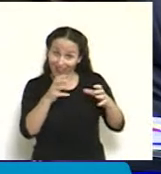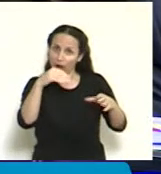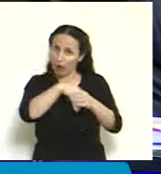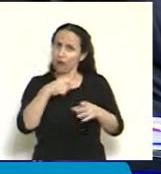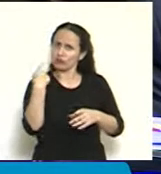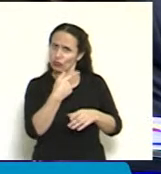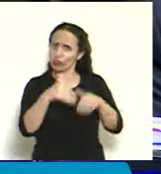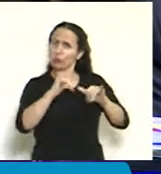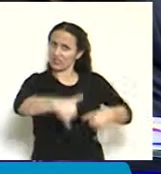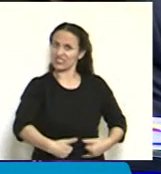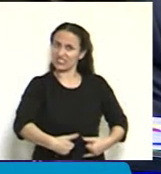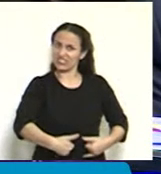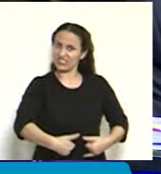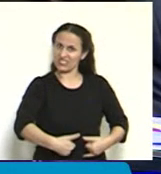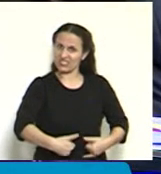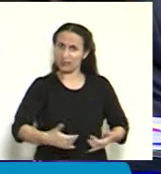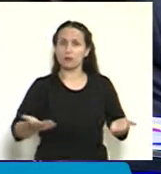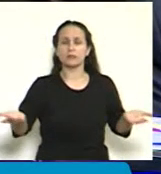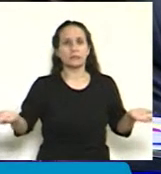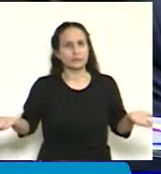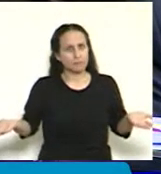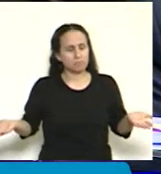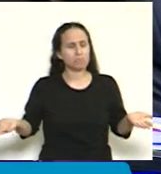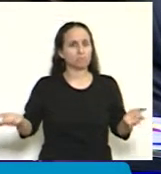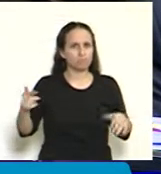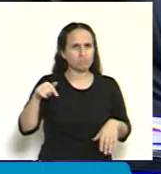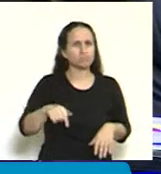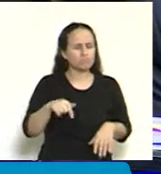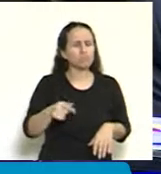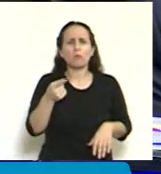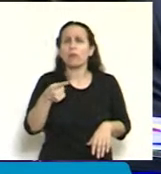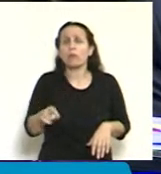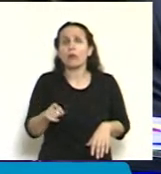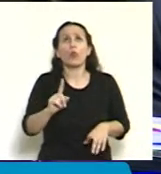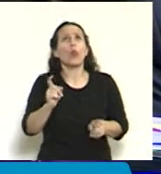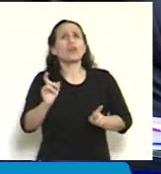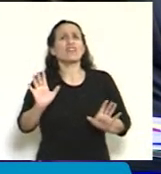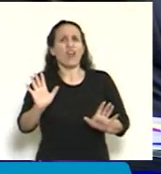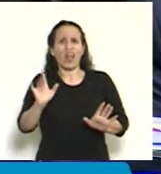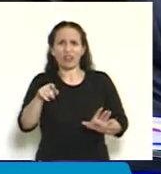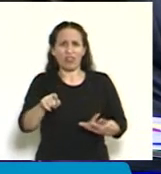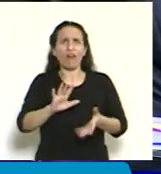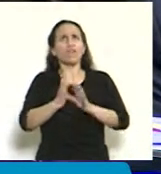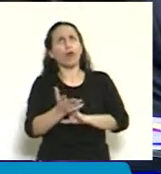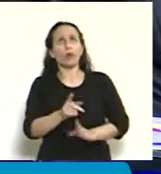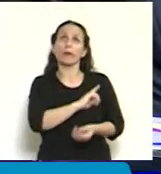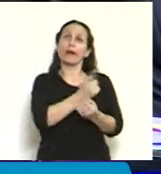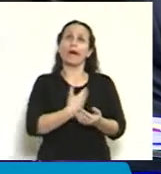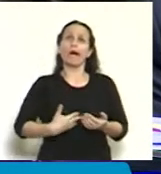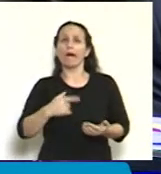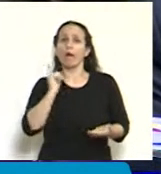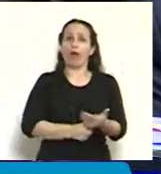de la Cámara, pero que ha sido innecesario elegir el procedimiento de la